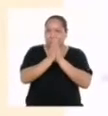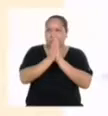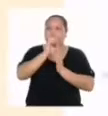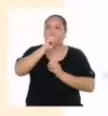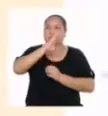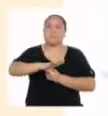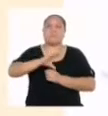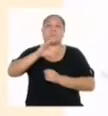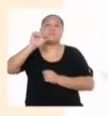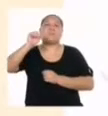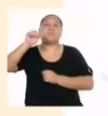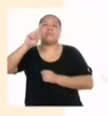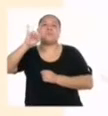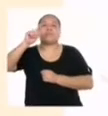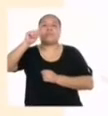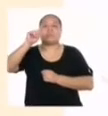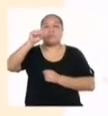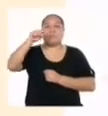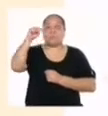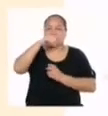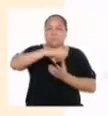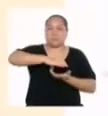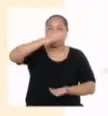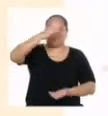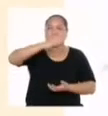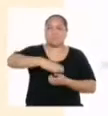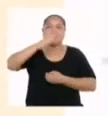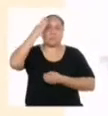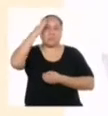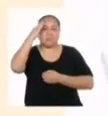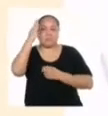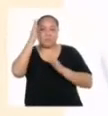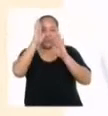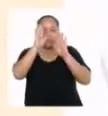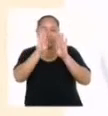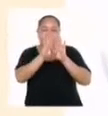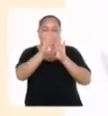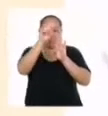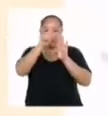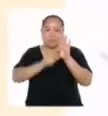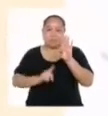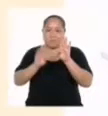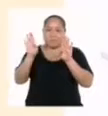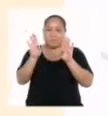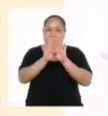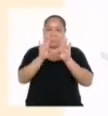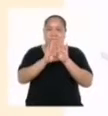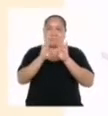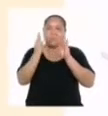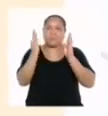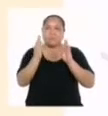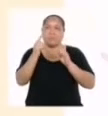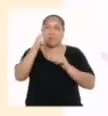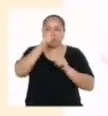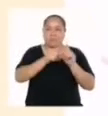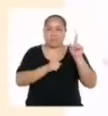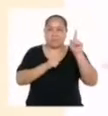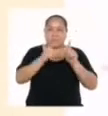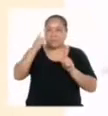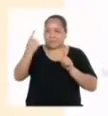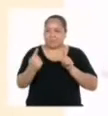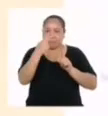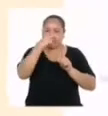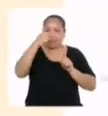señalar las aristas de esta caja? Claro. Sabiendo que se tratan de los bordes o uniones entre las caras serían estas de aquí.